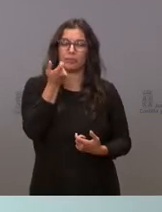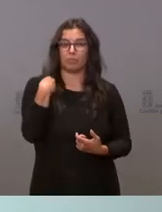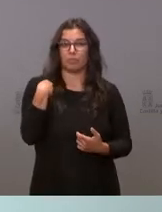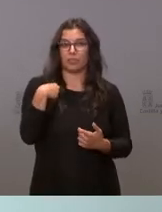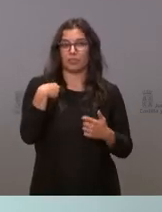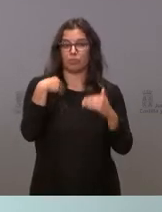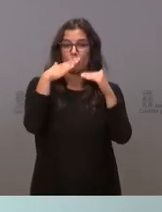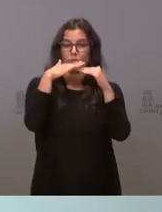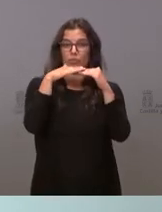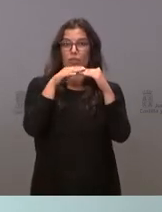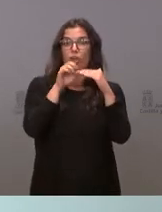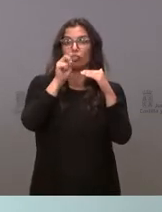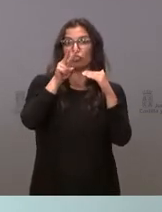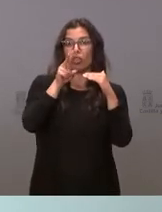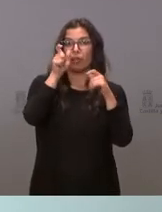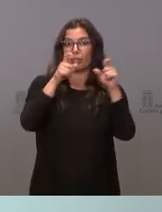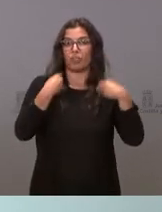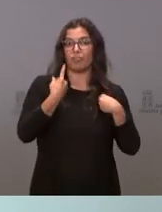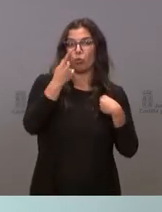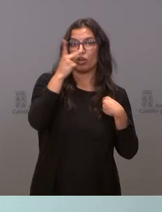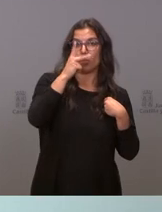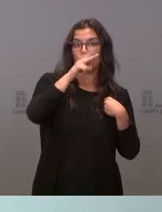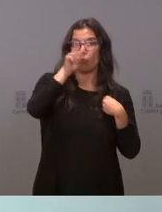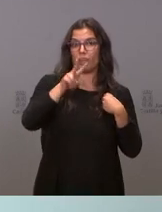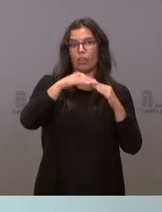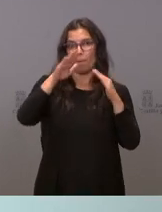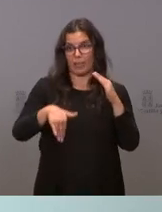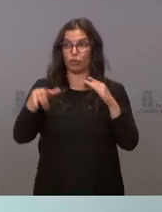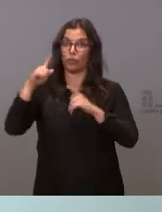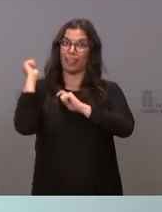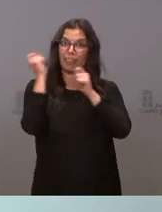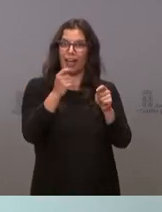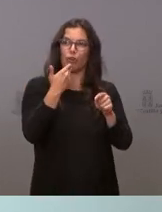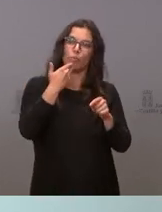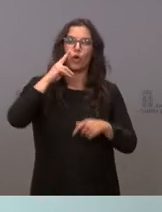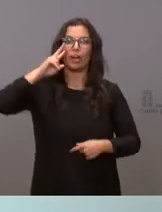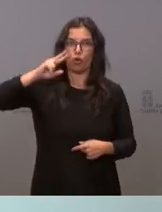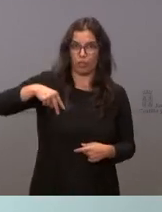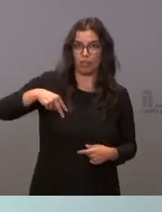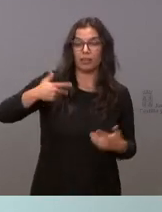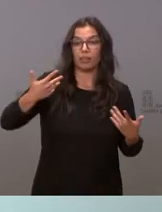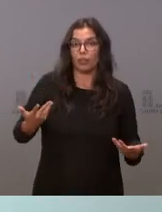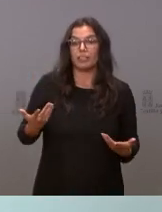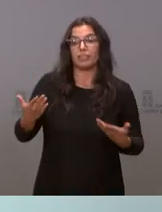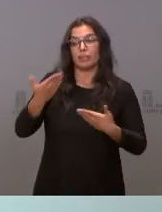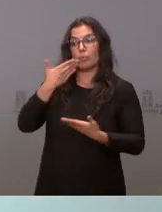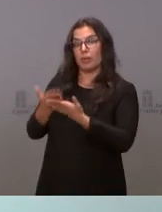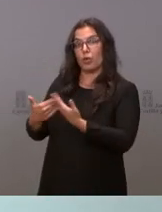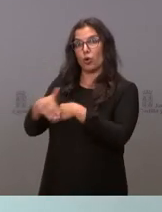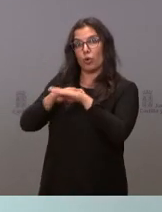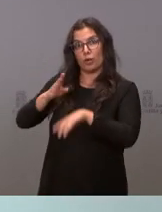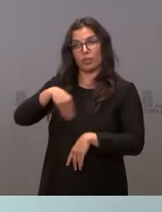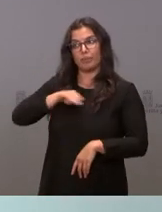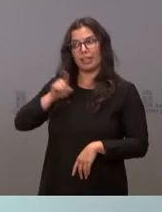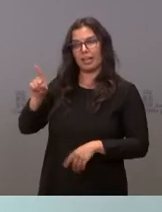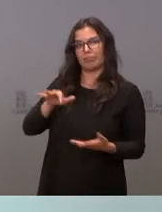del umbral de los 12 habitantes por kilómetro cuadrado le hemos pedido al gobierno de España que implemente que aplique